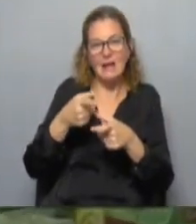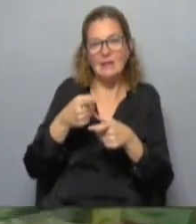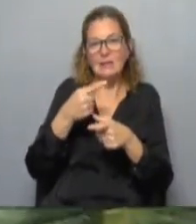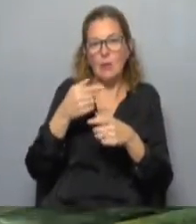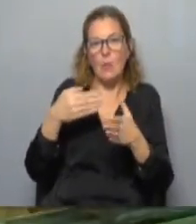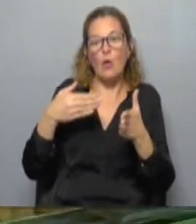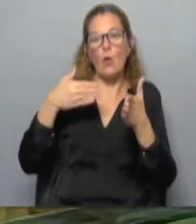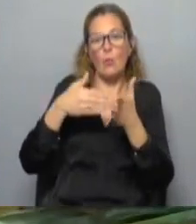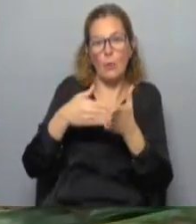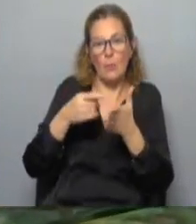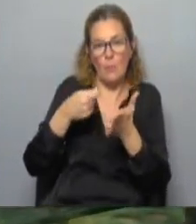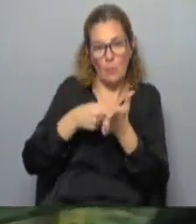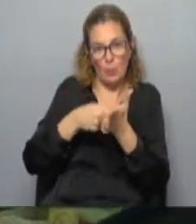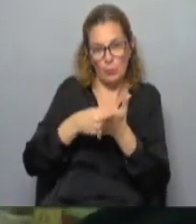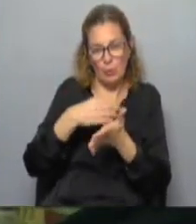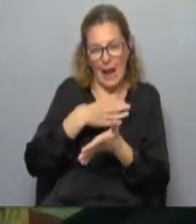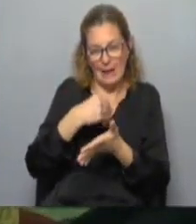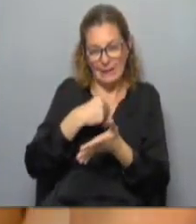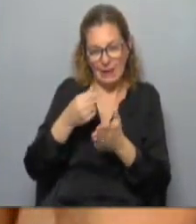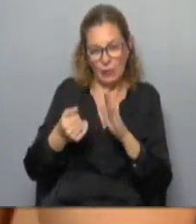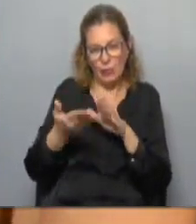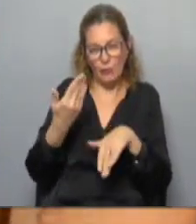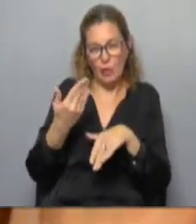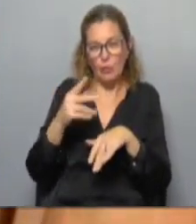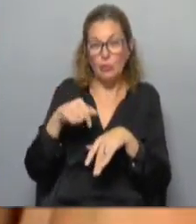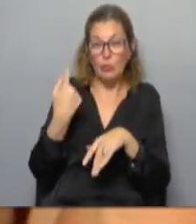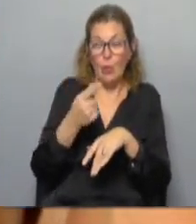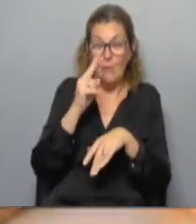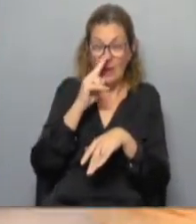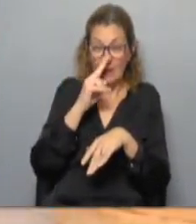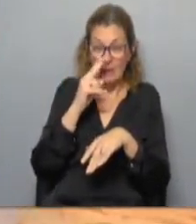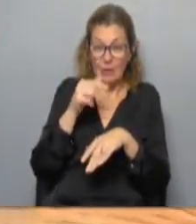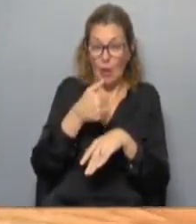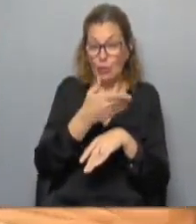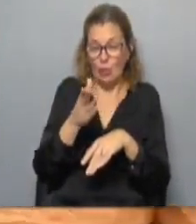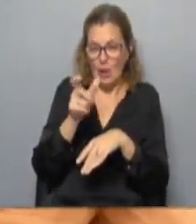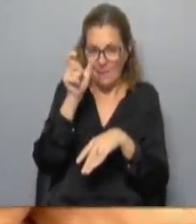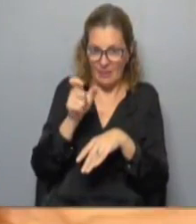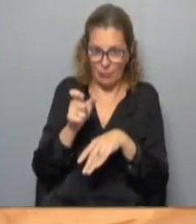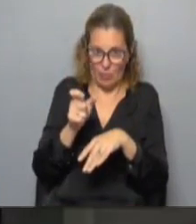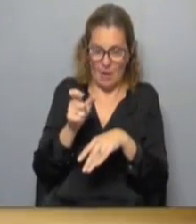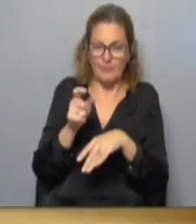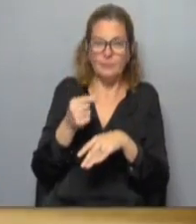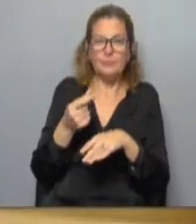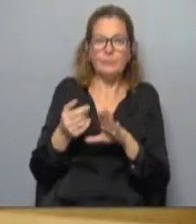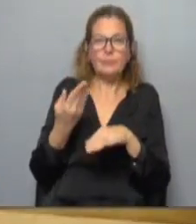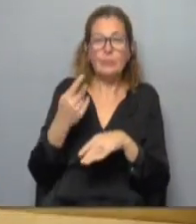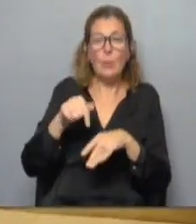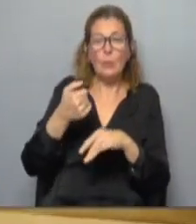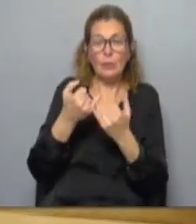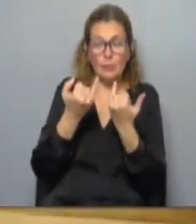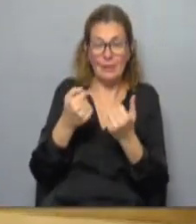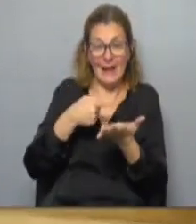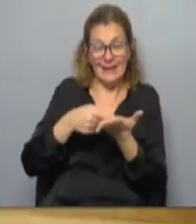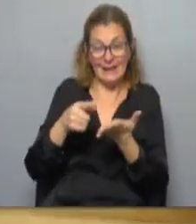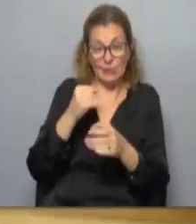el impacto del aumento del costo de la harina, llevando a que la mayoría de los panaderos no traslade al público el alza de sus productos. En los próximos días, el